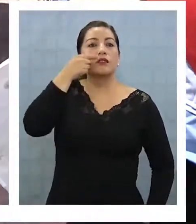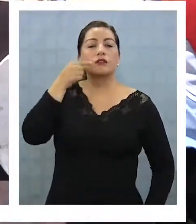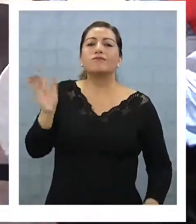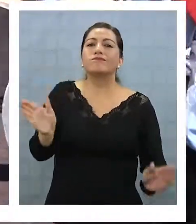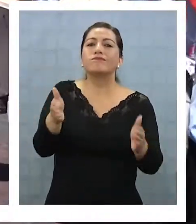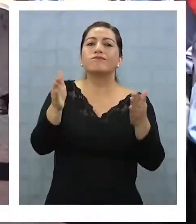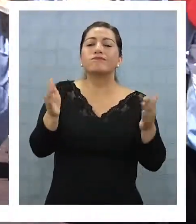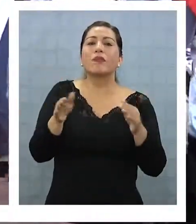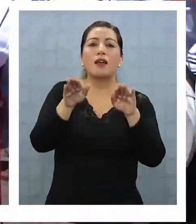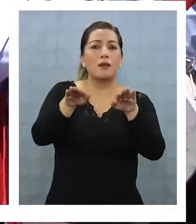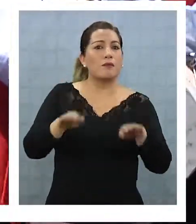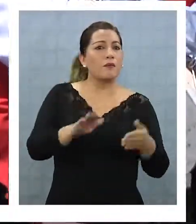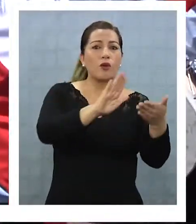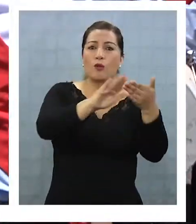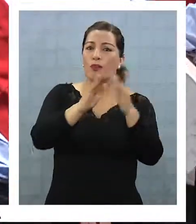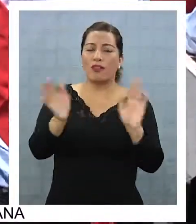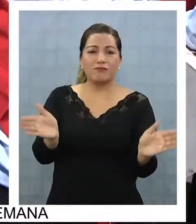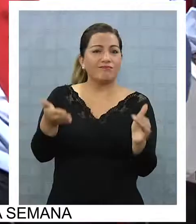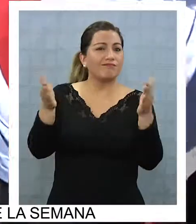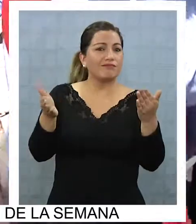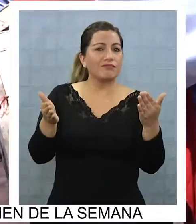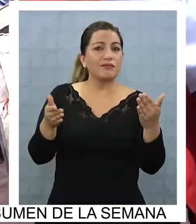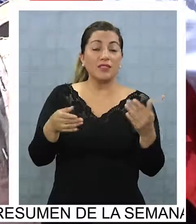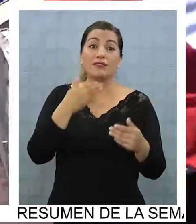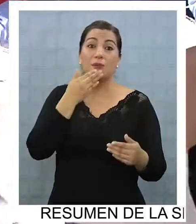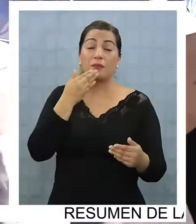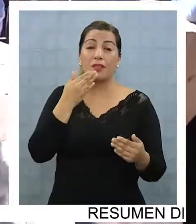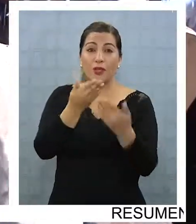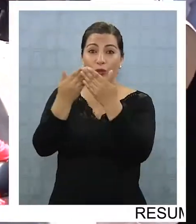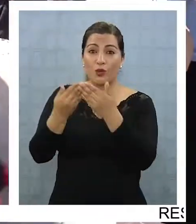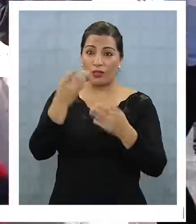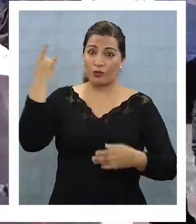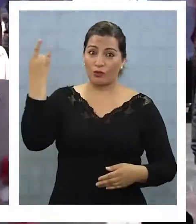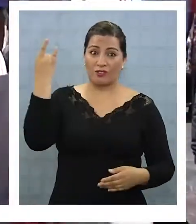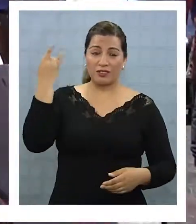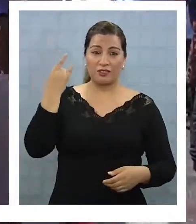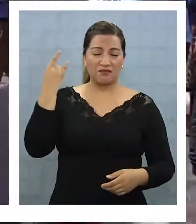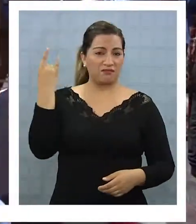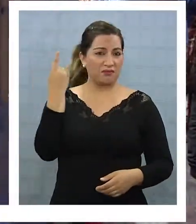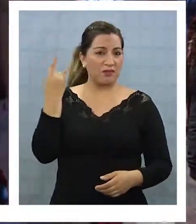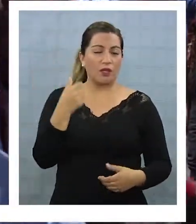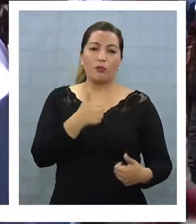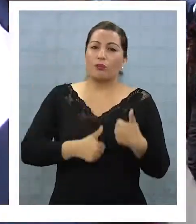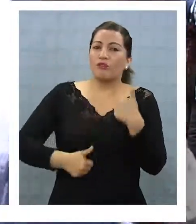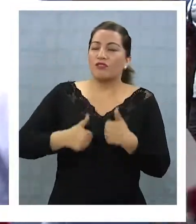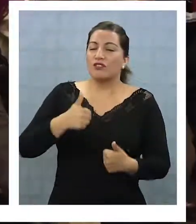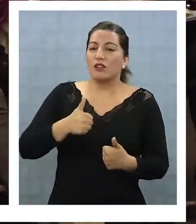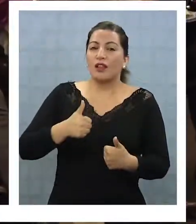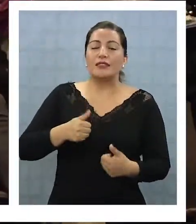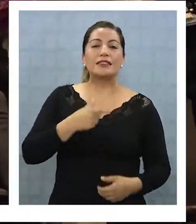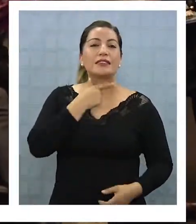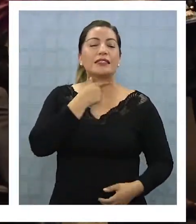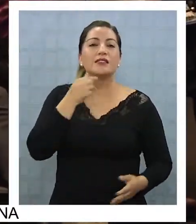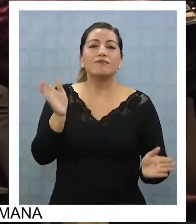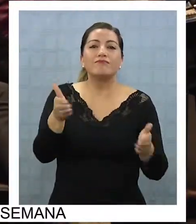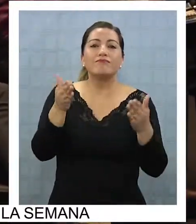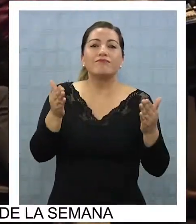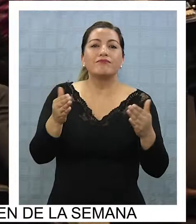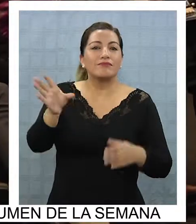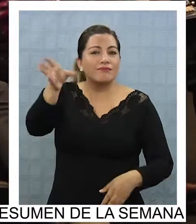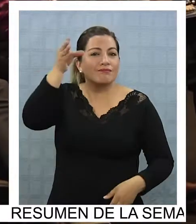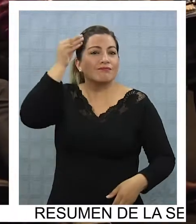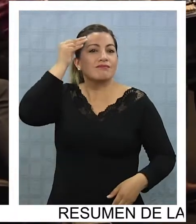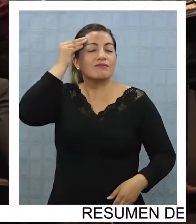director quien instó tanto a las mismas comunidades como también a estudiantes universitarios y profesionales a adoptar el conocimiento